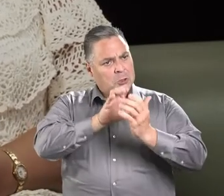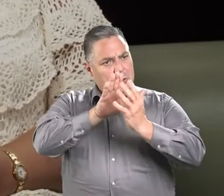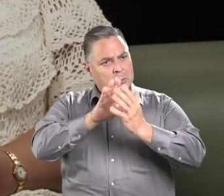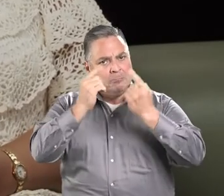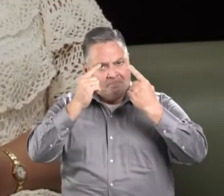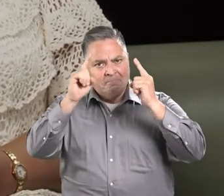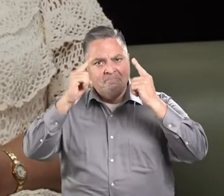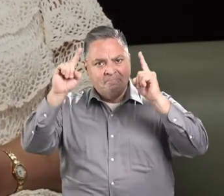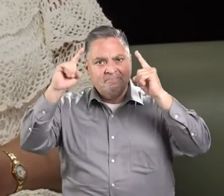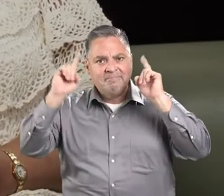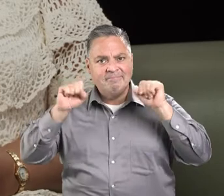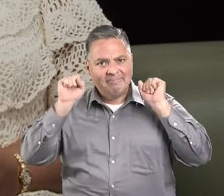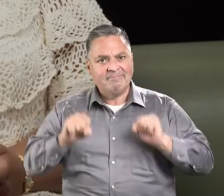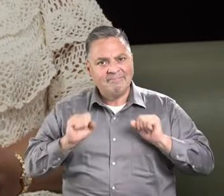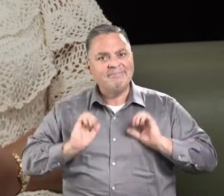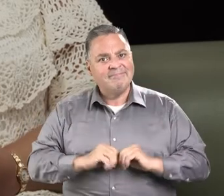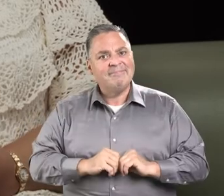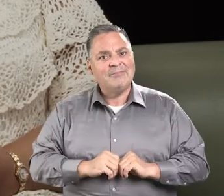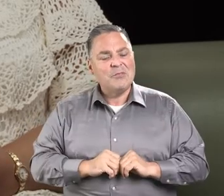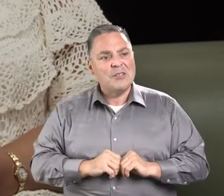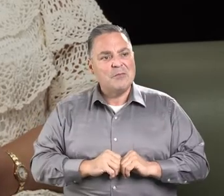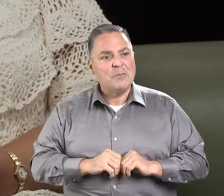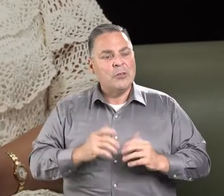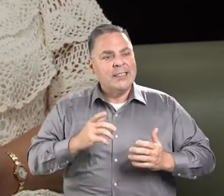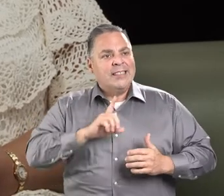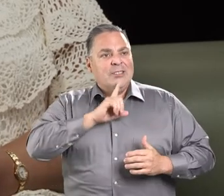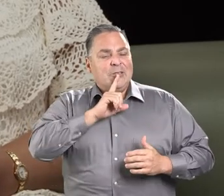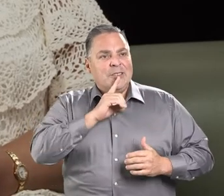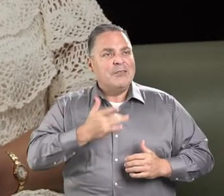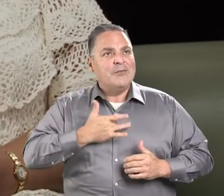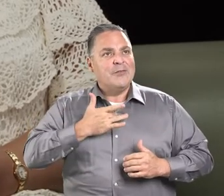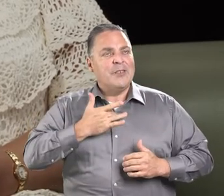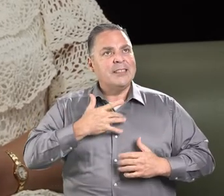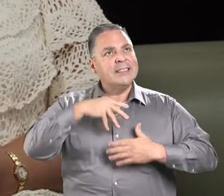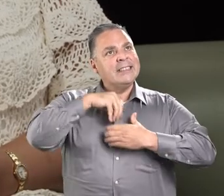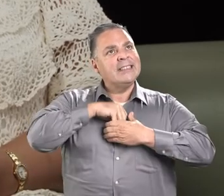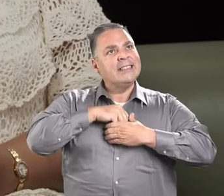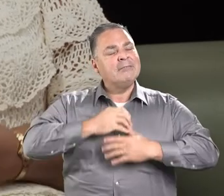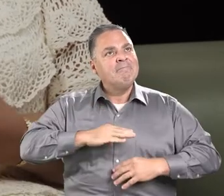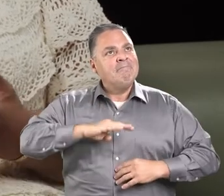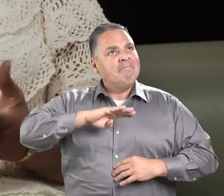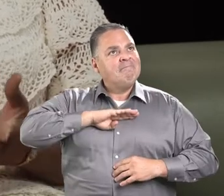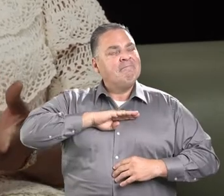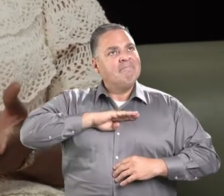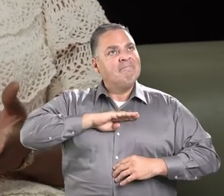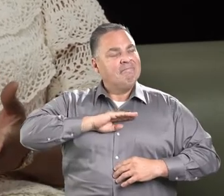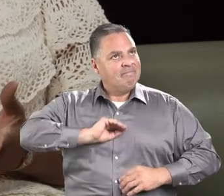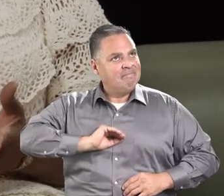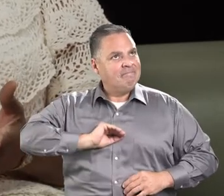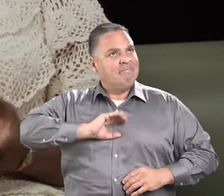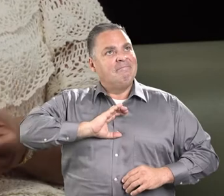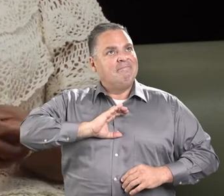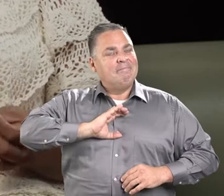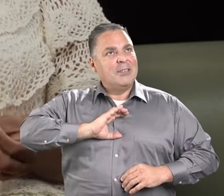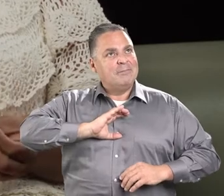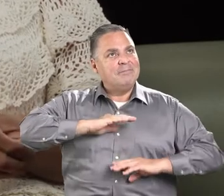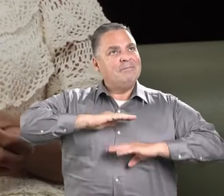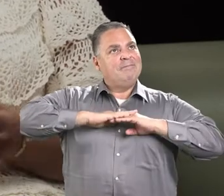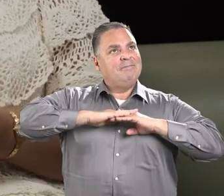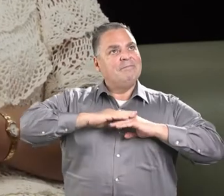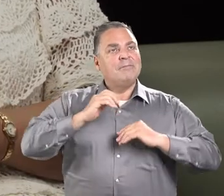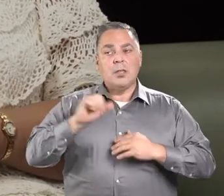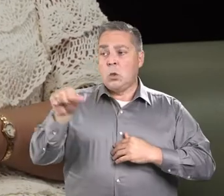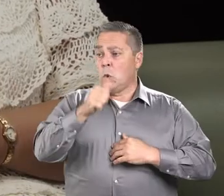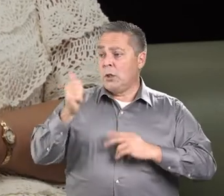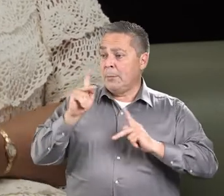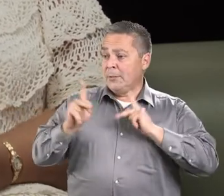rutina diaria. Realmente donde tenemos una satisfacción interna y allí hacia los demás. Salud